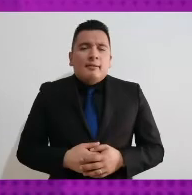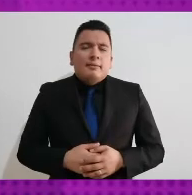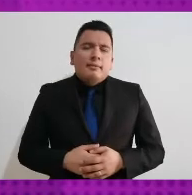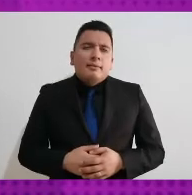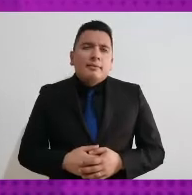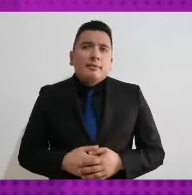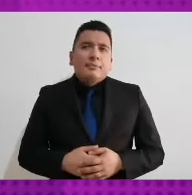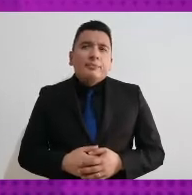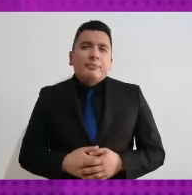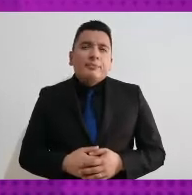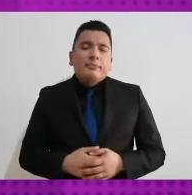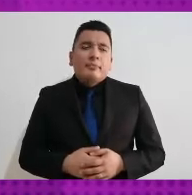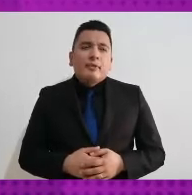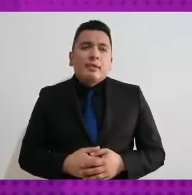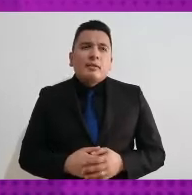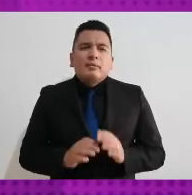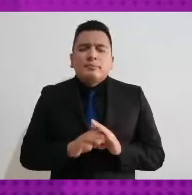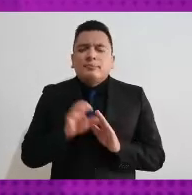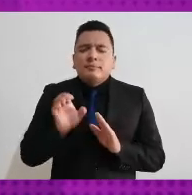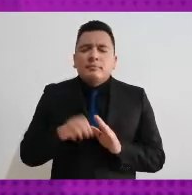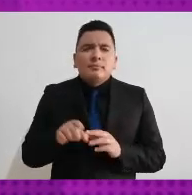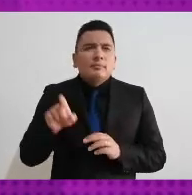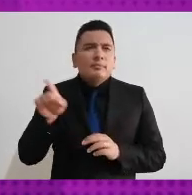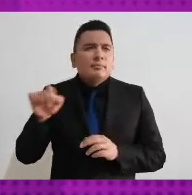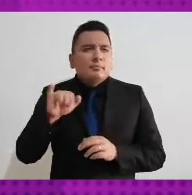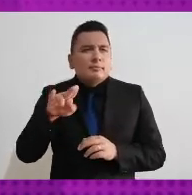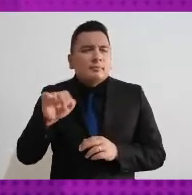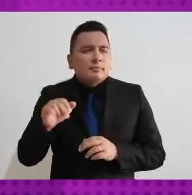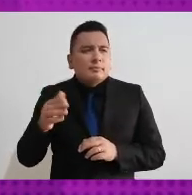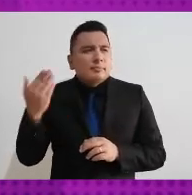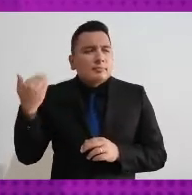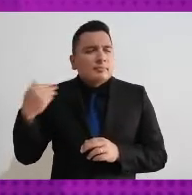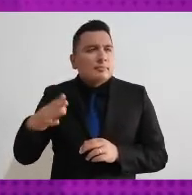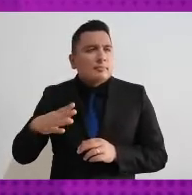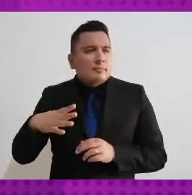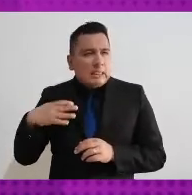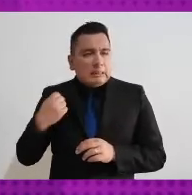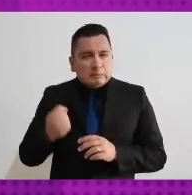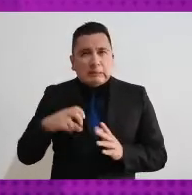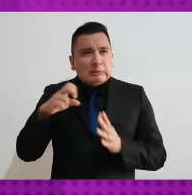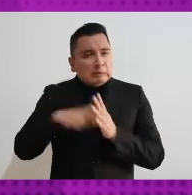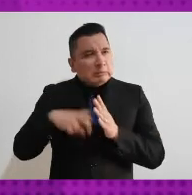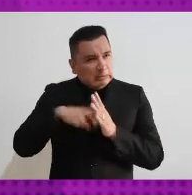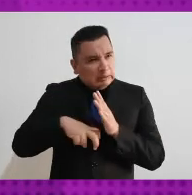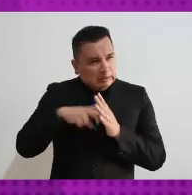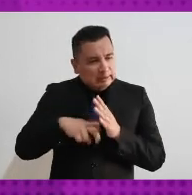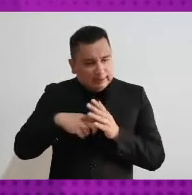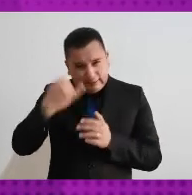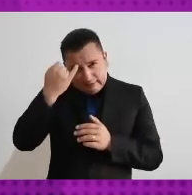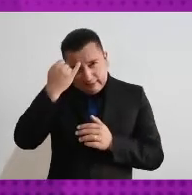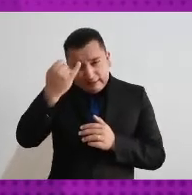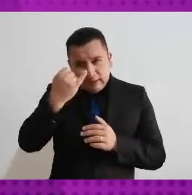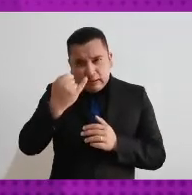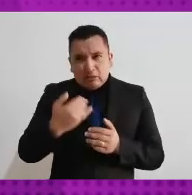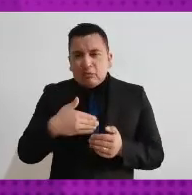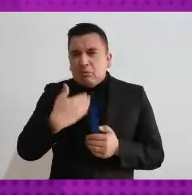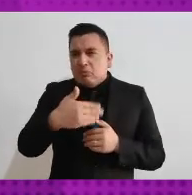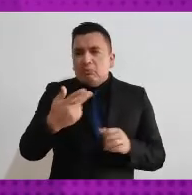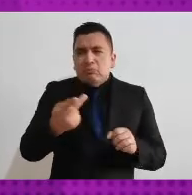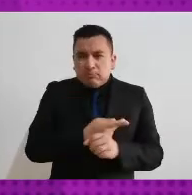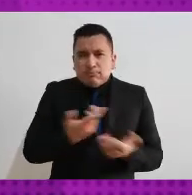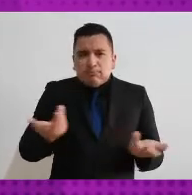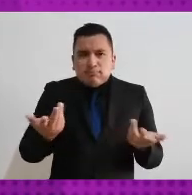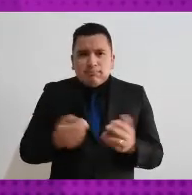el Instituto Nacional Electoral ¿qué resultados han obtenido a través de la implementación de acciones afirmativas? por ejemplo